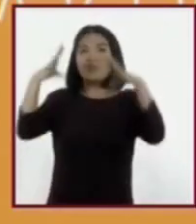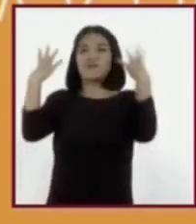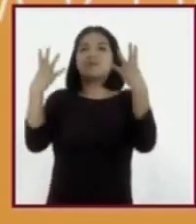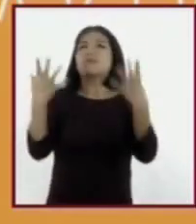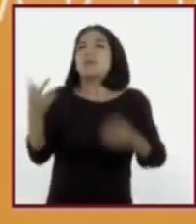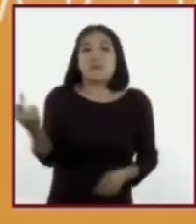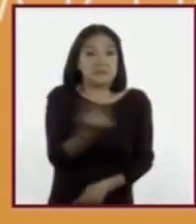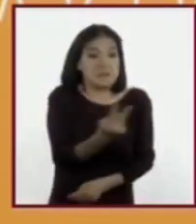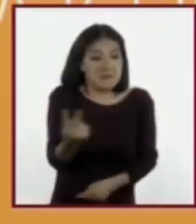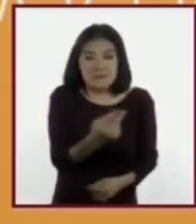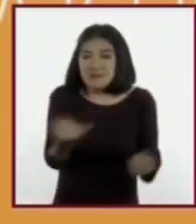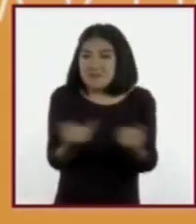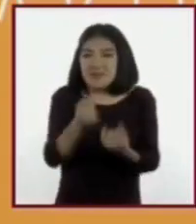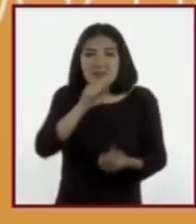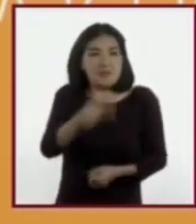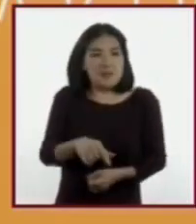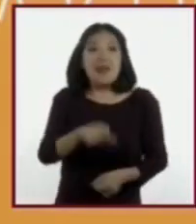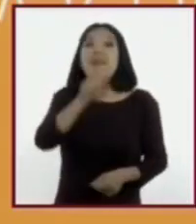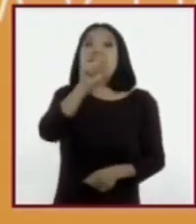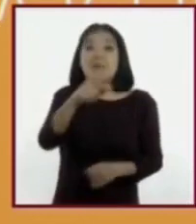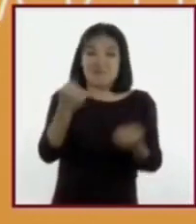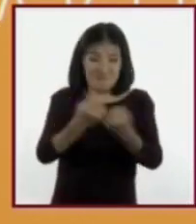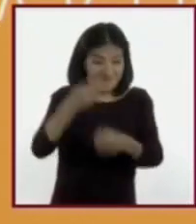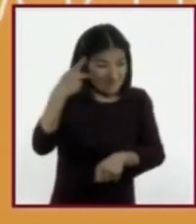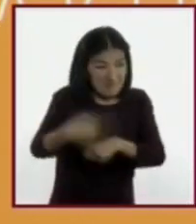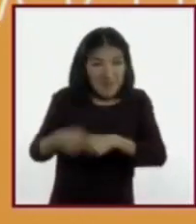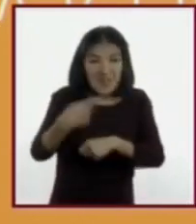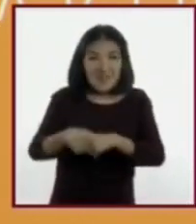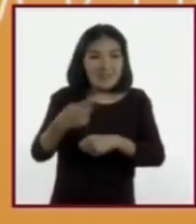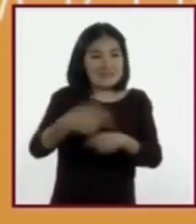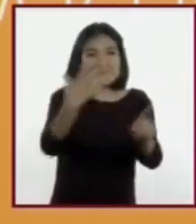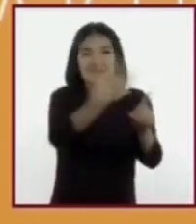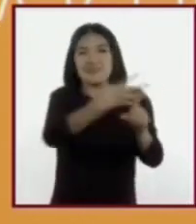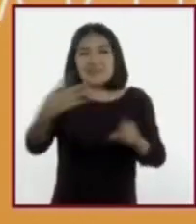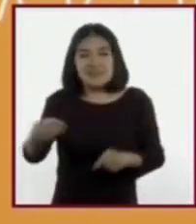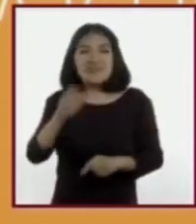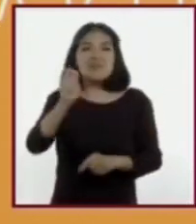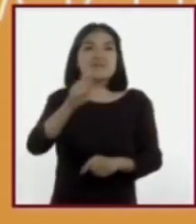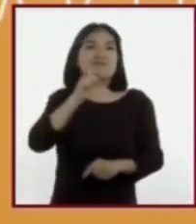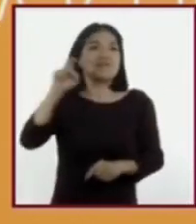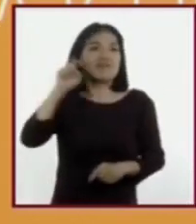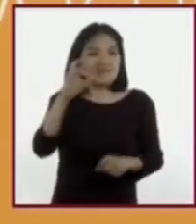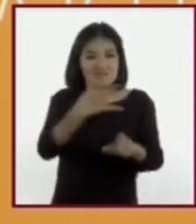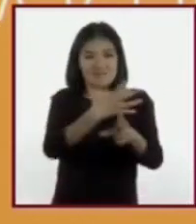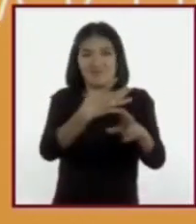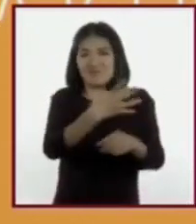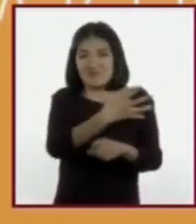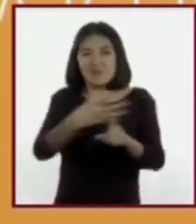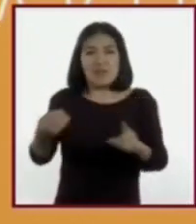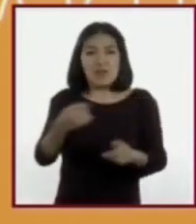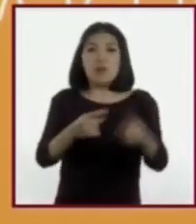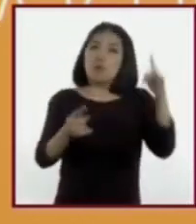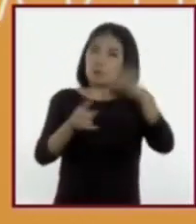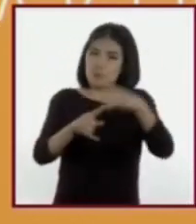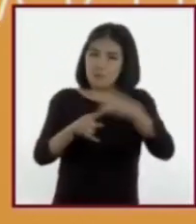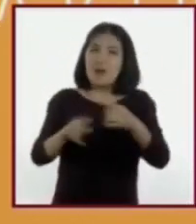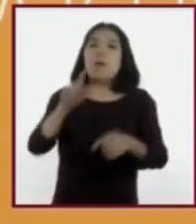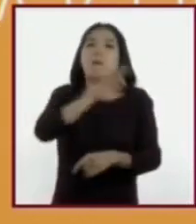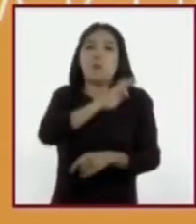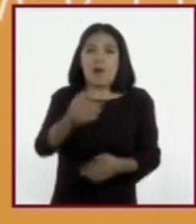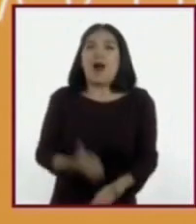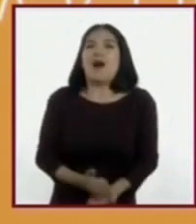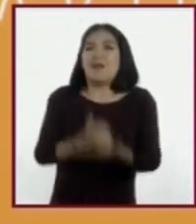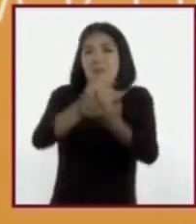Y los riesgos de una infección de transmisión sexual es evidente para ambos. Y solo el uso del condón puede evitarlo.